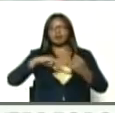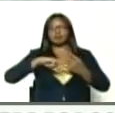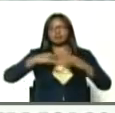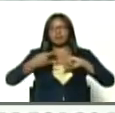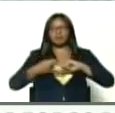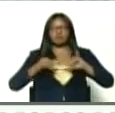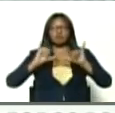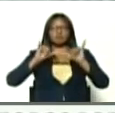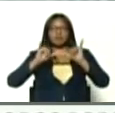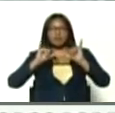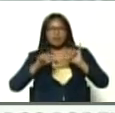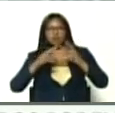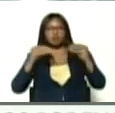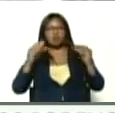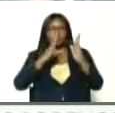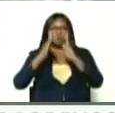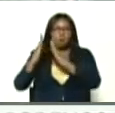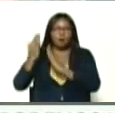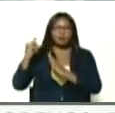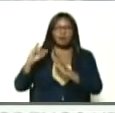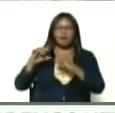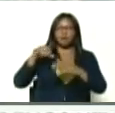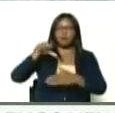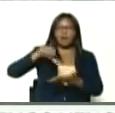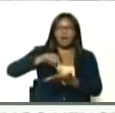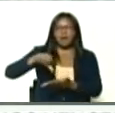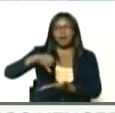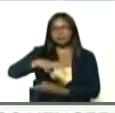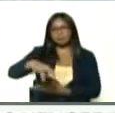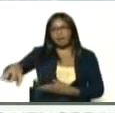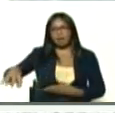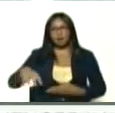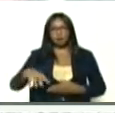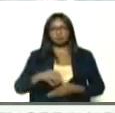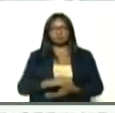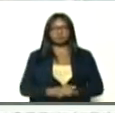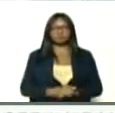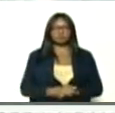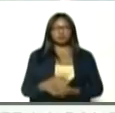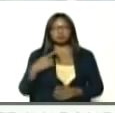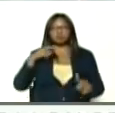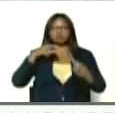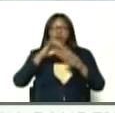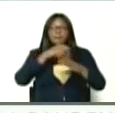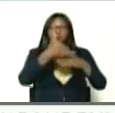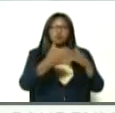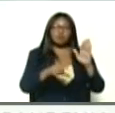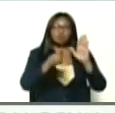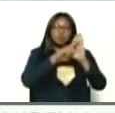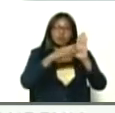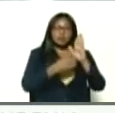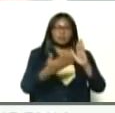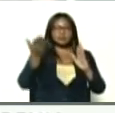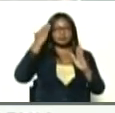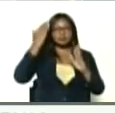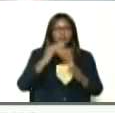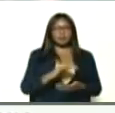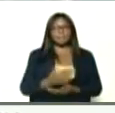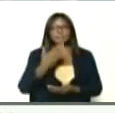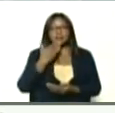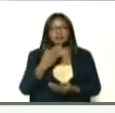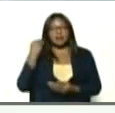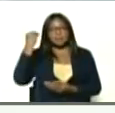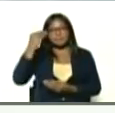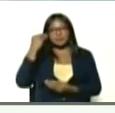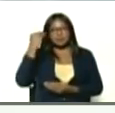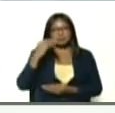ingenieros, todas las organizaciones, existan en los estados, y en los territorios, debemos llevarles, proyecto de ley, debemos pedirles, opiniones,